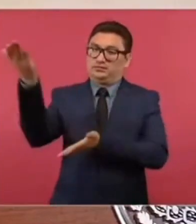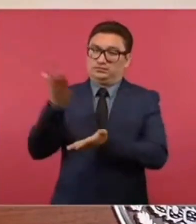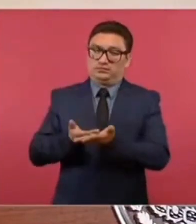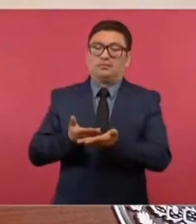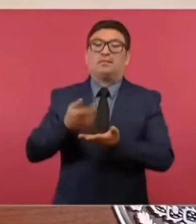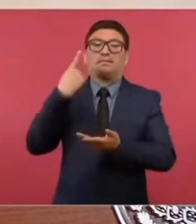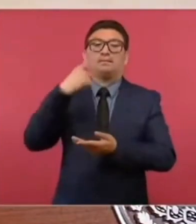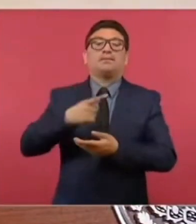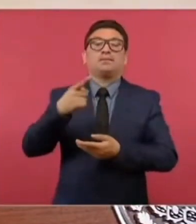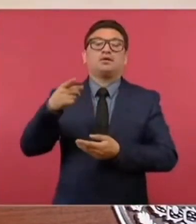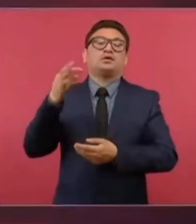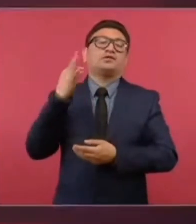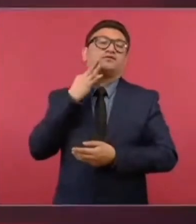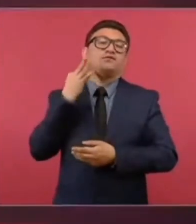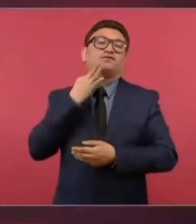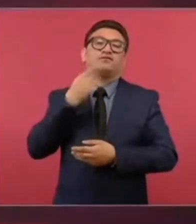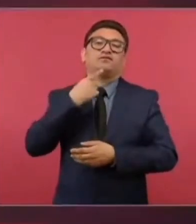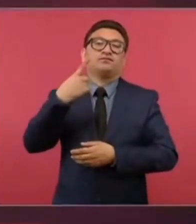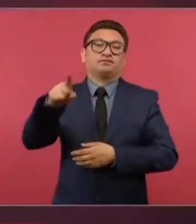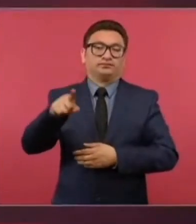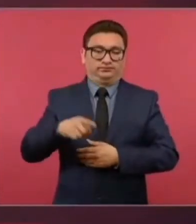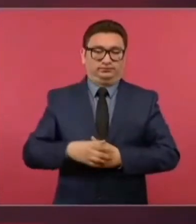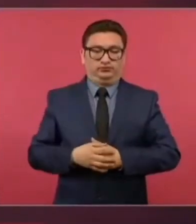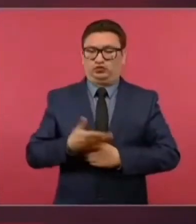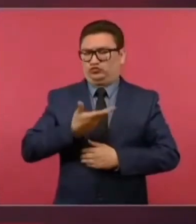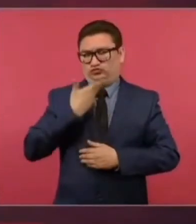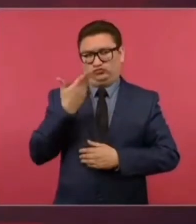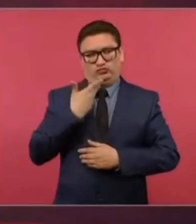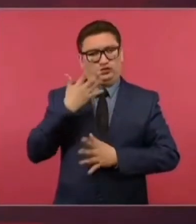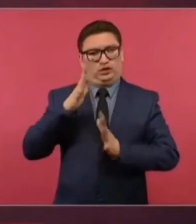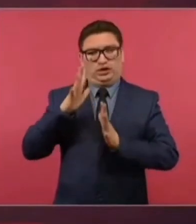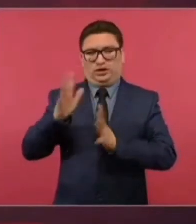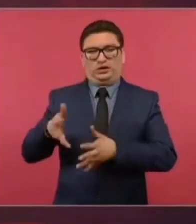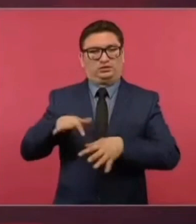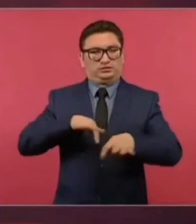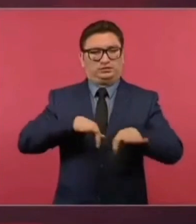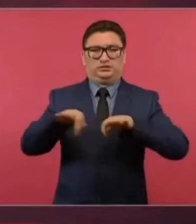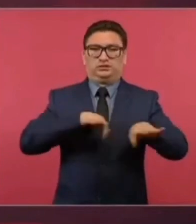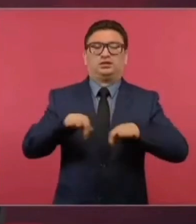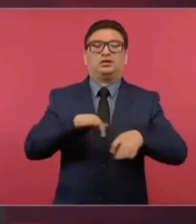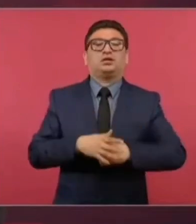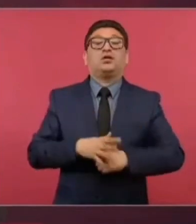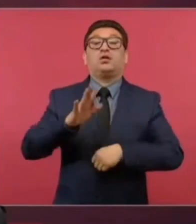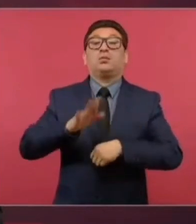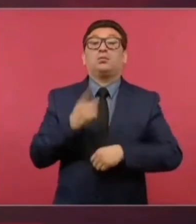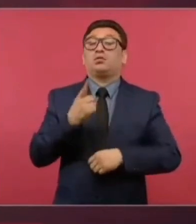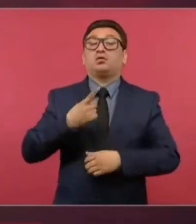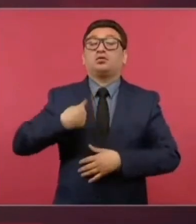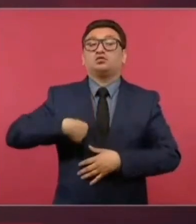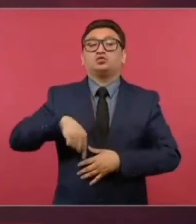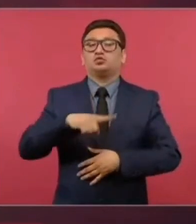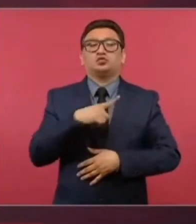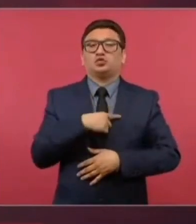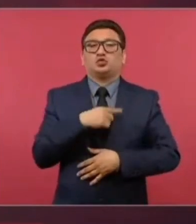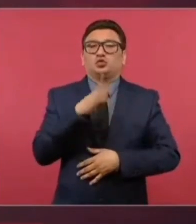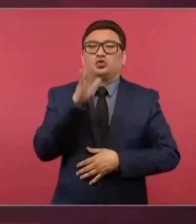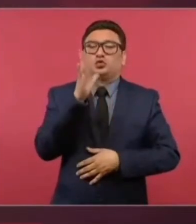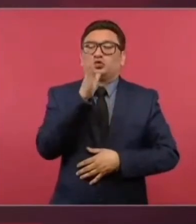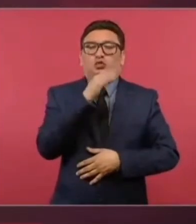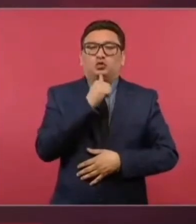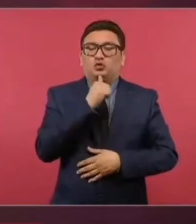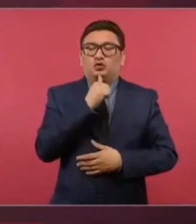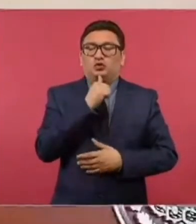denuncia a la Fiscalía, porque nosotros no podemos ser